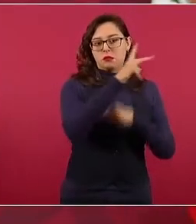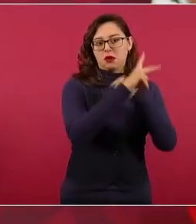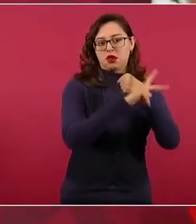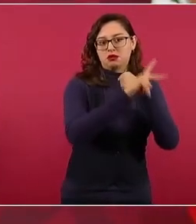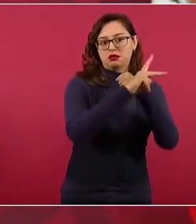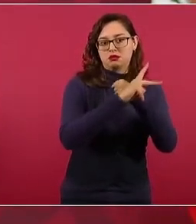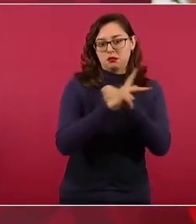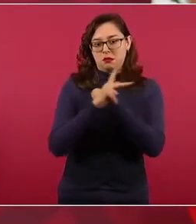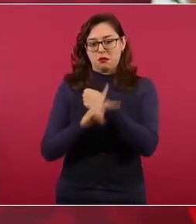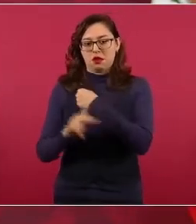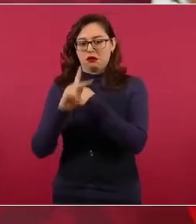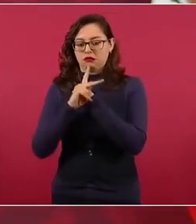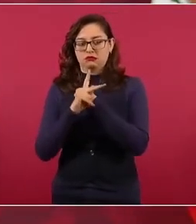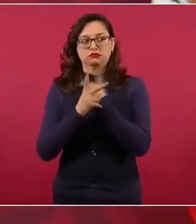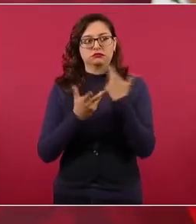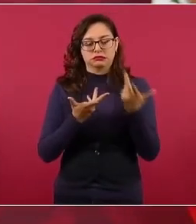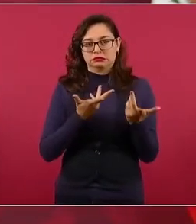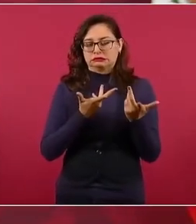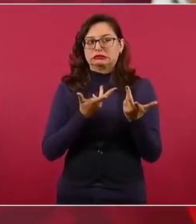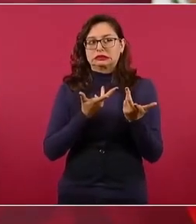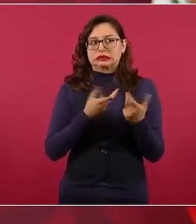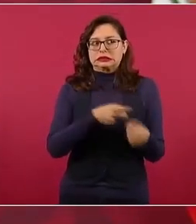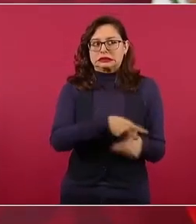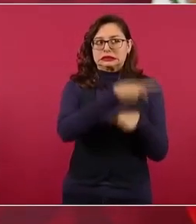y nos podemos ayudar.